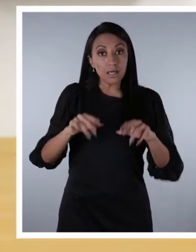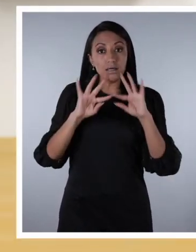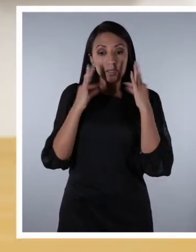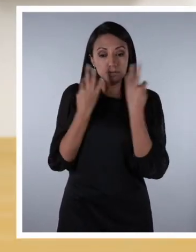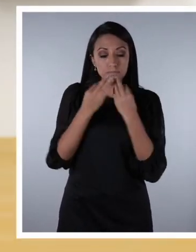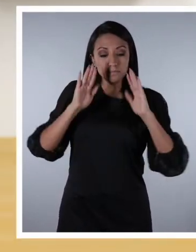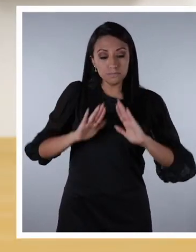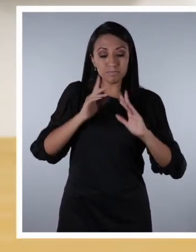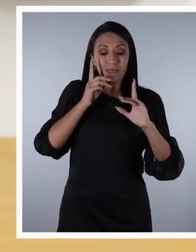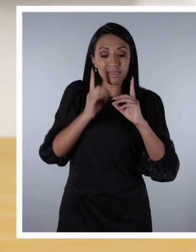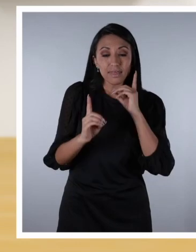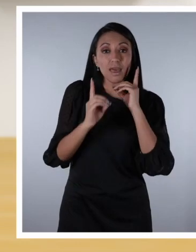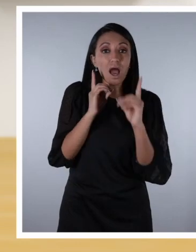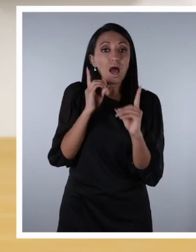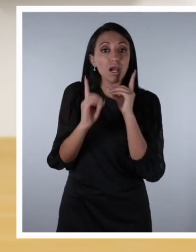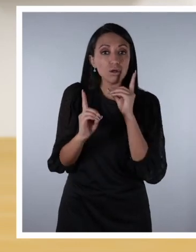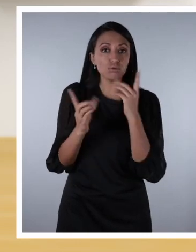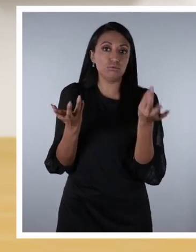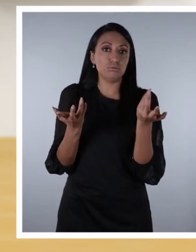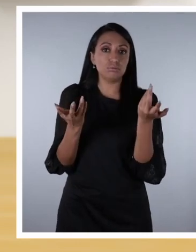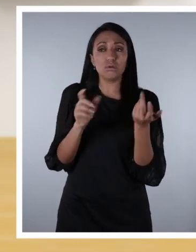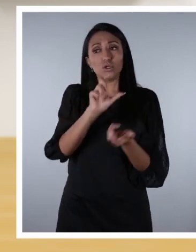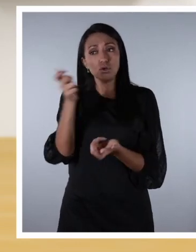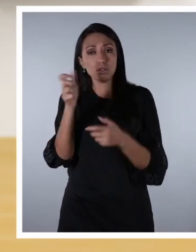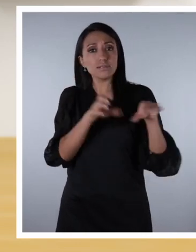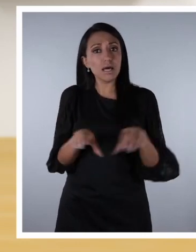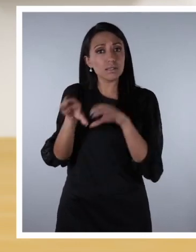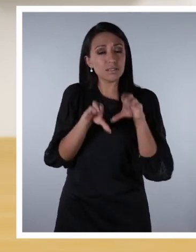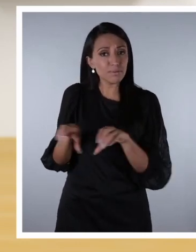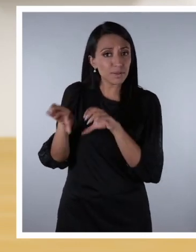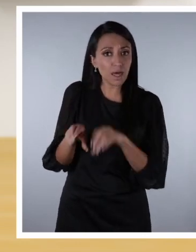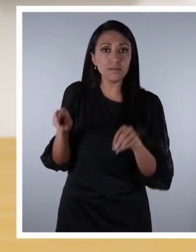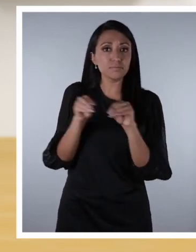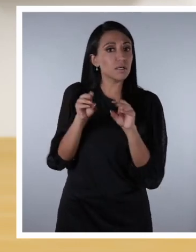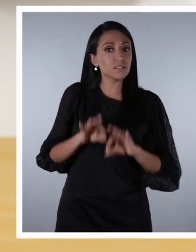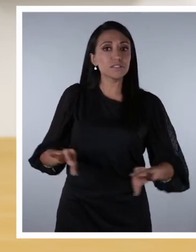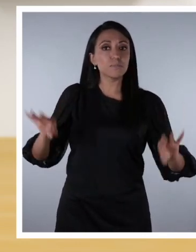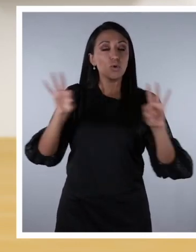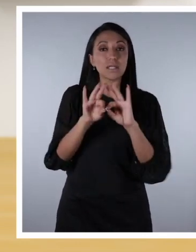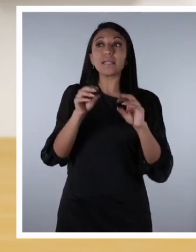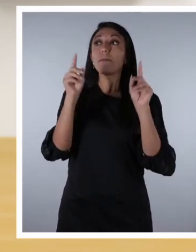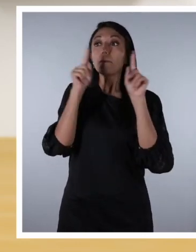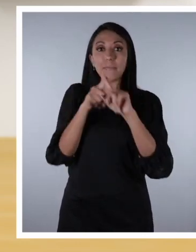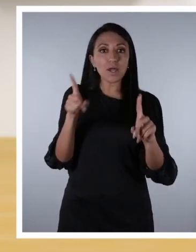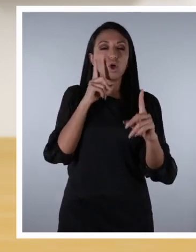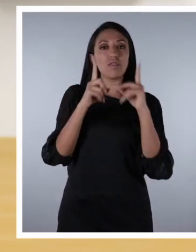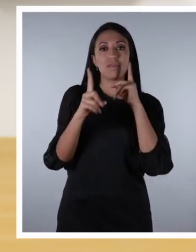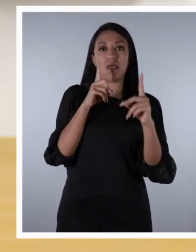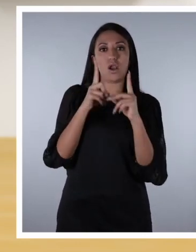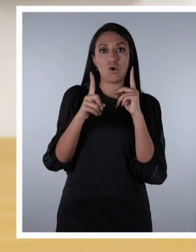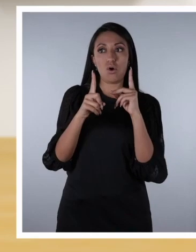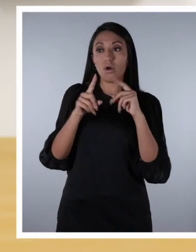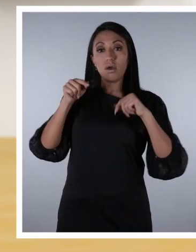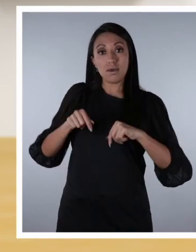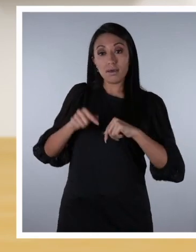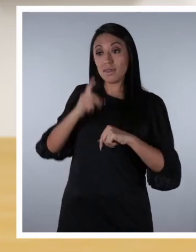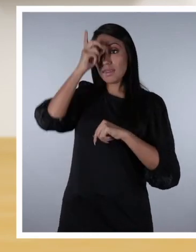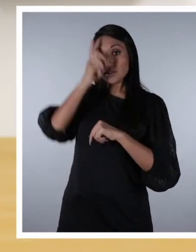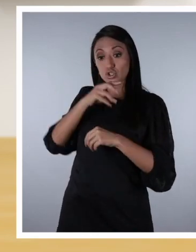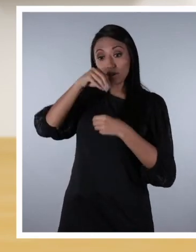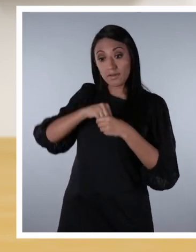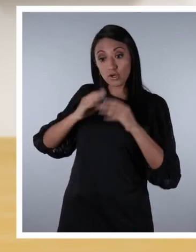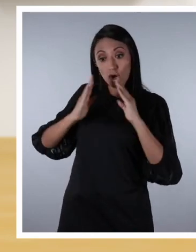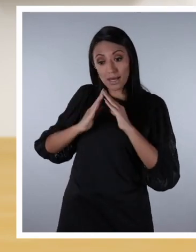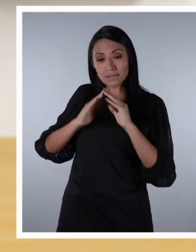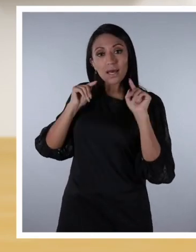espacios de diálogo y actividades alternativas a la violencia fundamentadas en el diálogo y la toma de decisiones dentro de